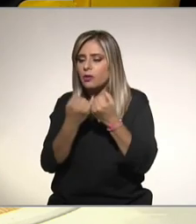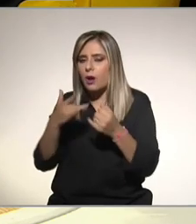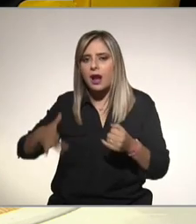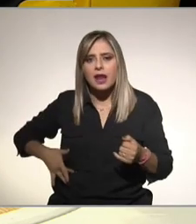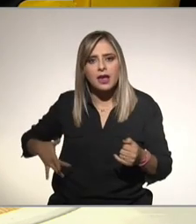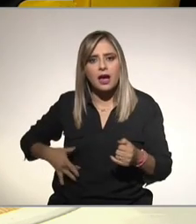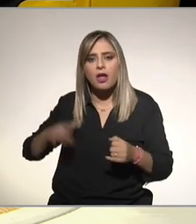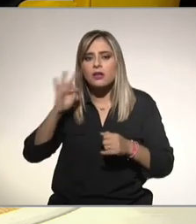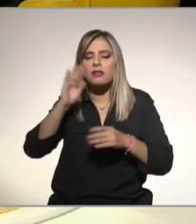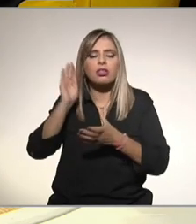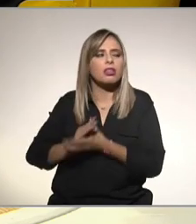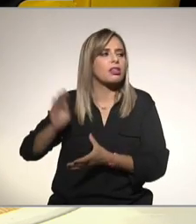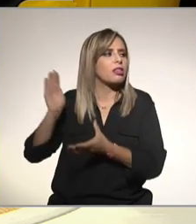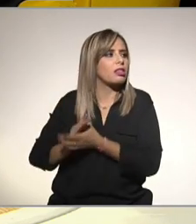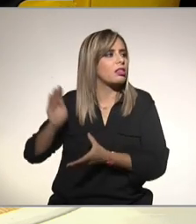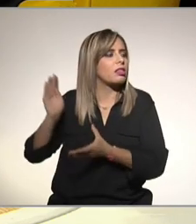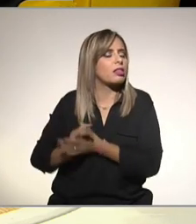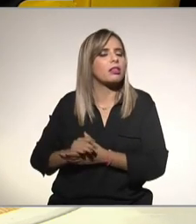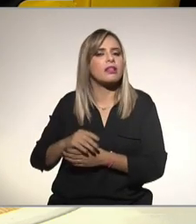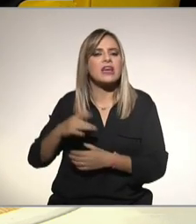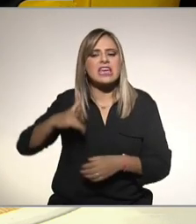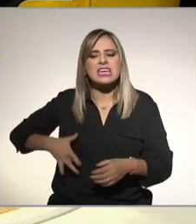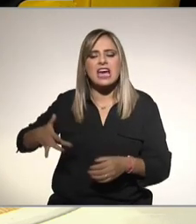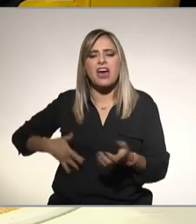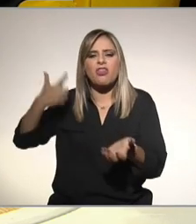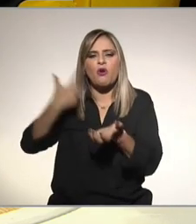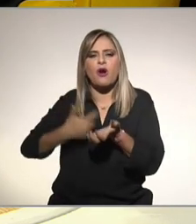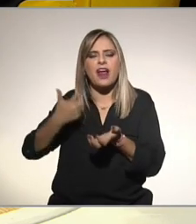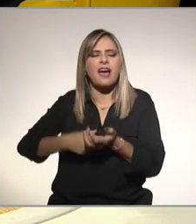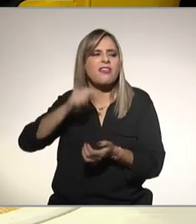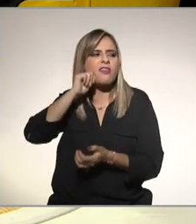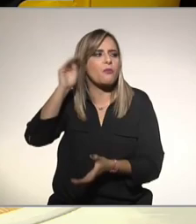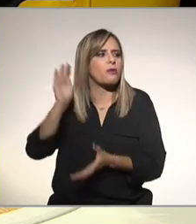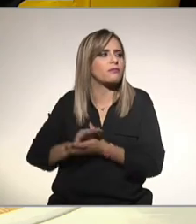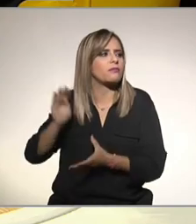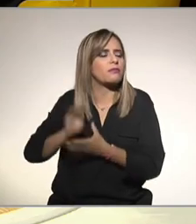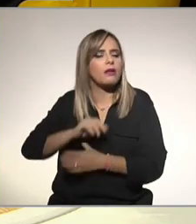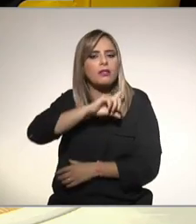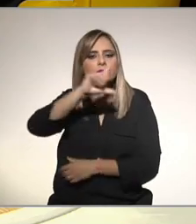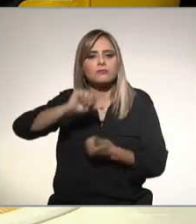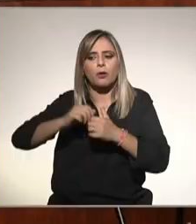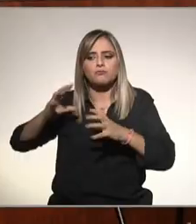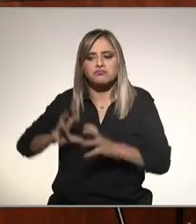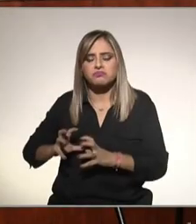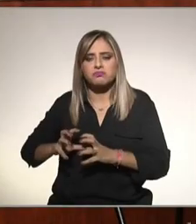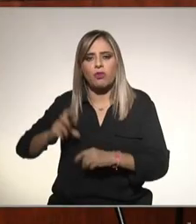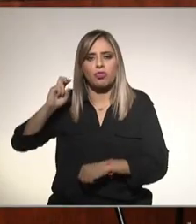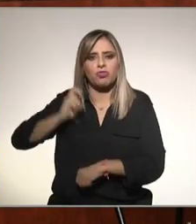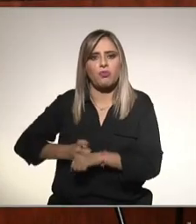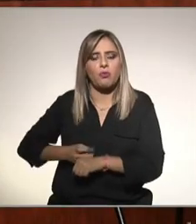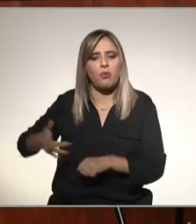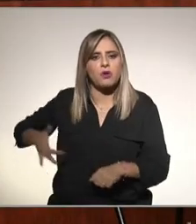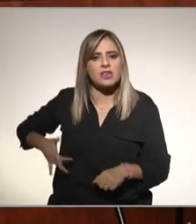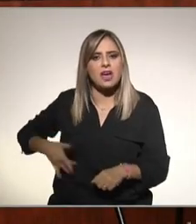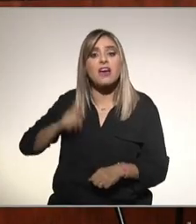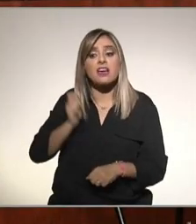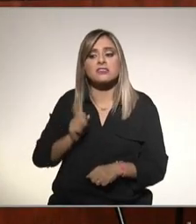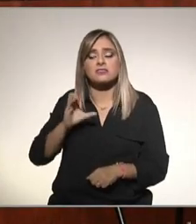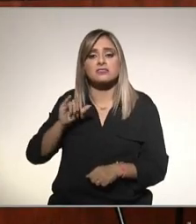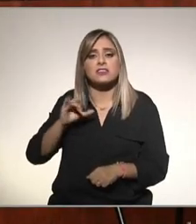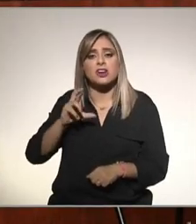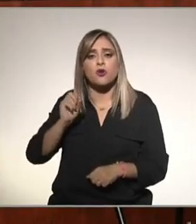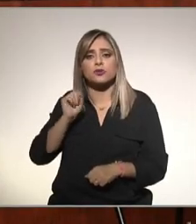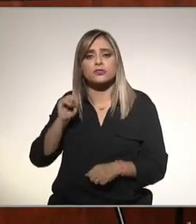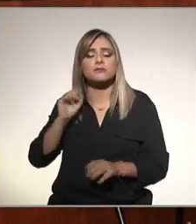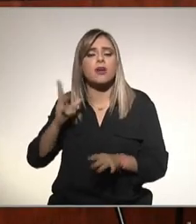mencionar la investigación que se hace en nuestro país lo hicieron aquí ustedes en donde si en el hospital general de México y me refiero a estos dos estudios de diabéticos y sobre